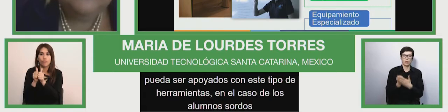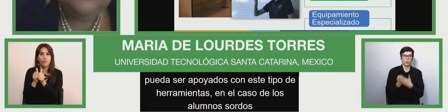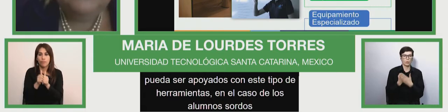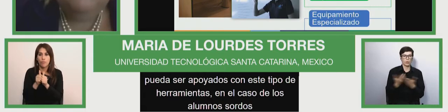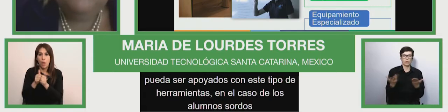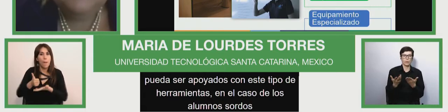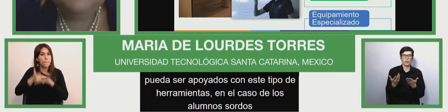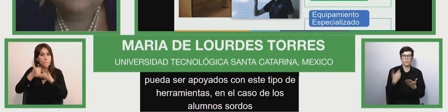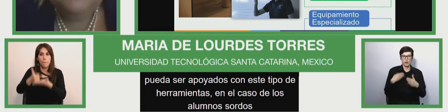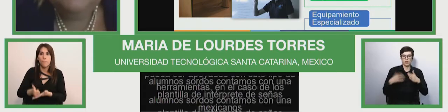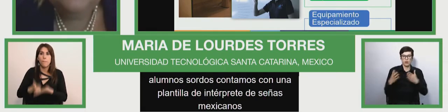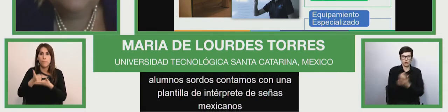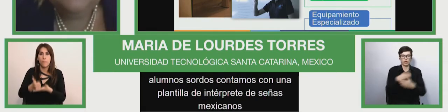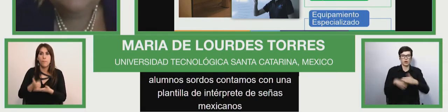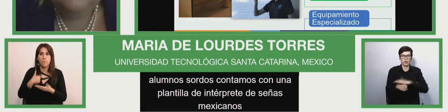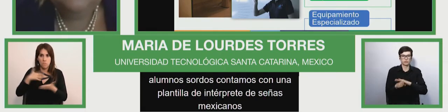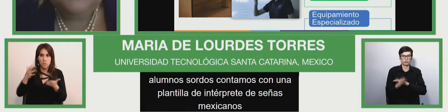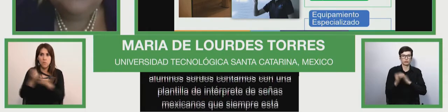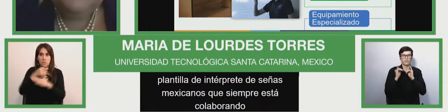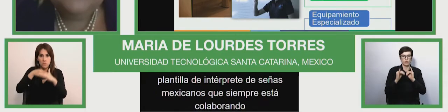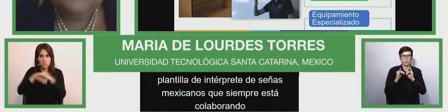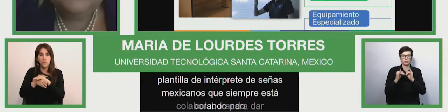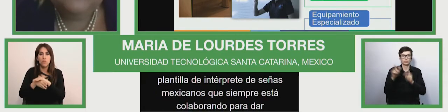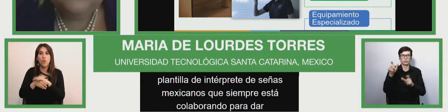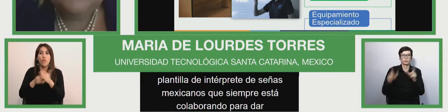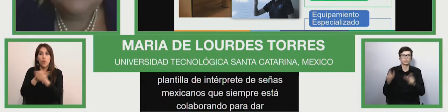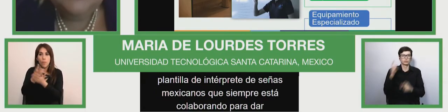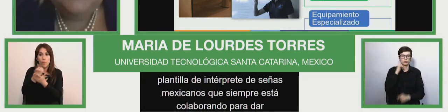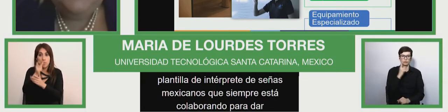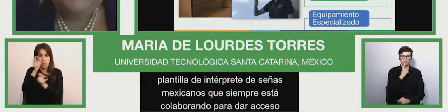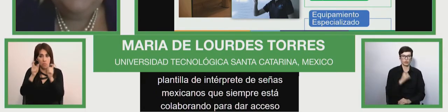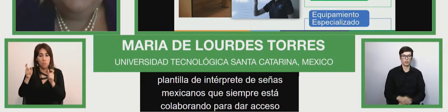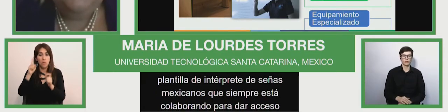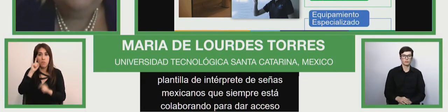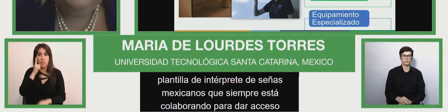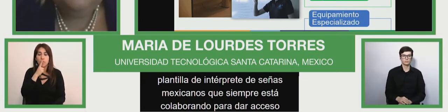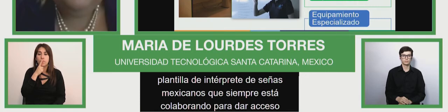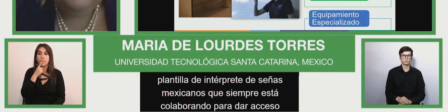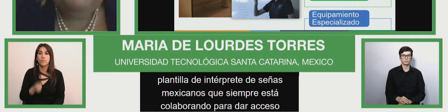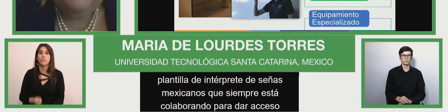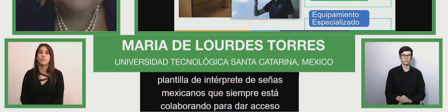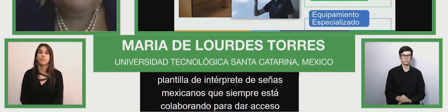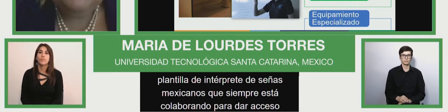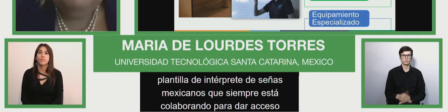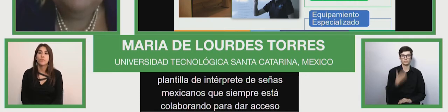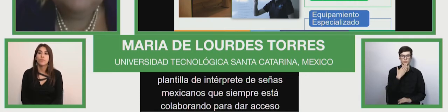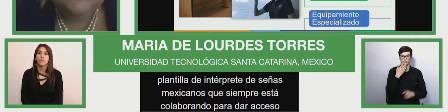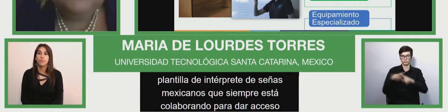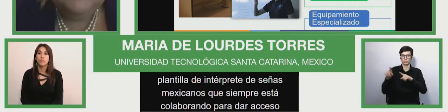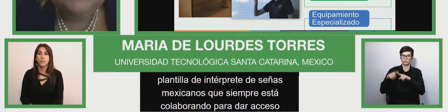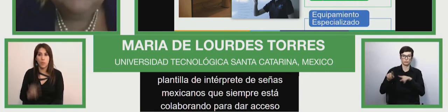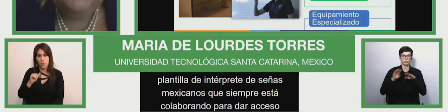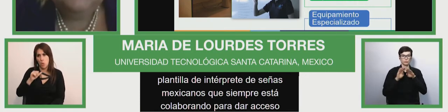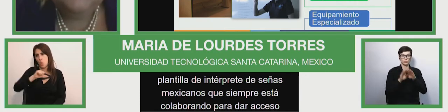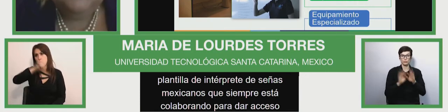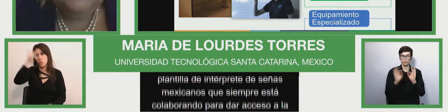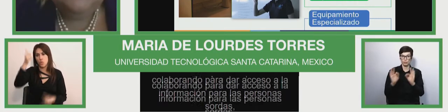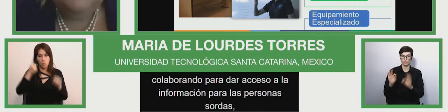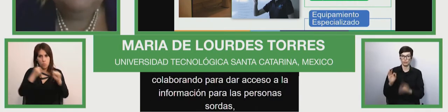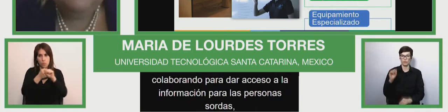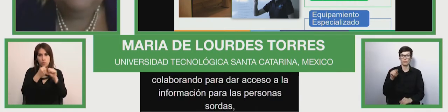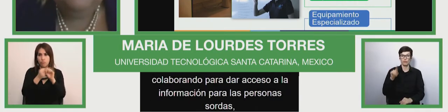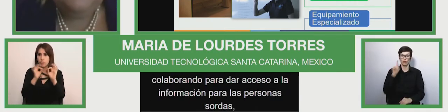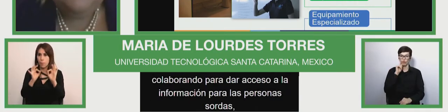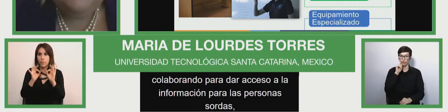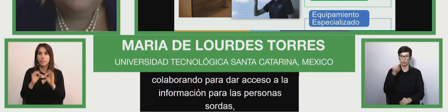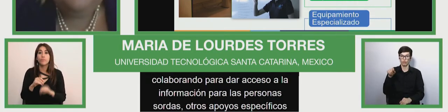acceso a la información de las personas con las personas sordas entre otros apoyos específicos que cuenta la institución tiene